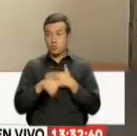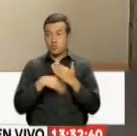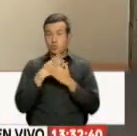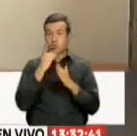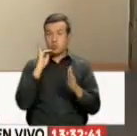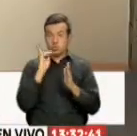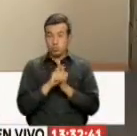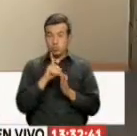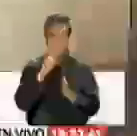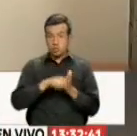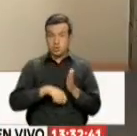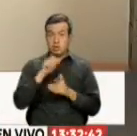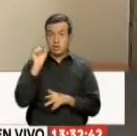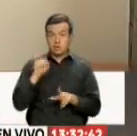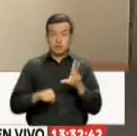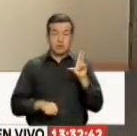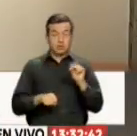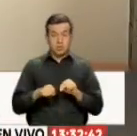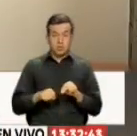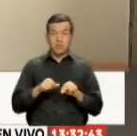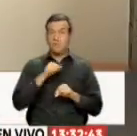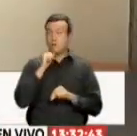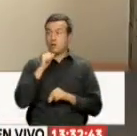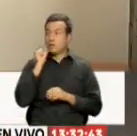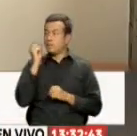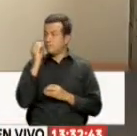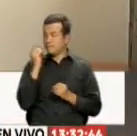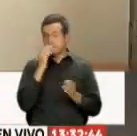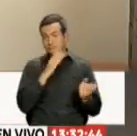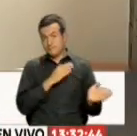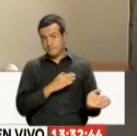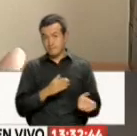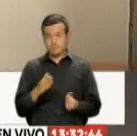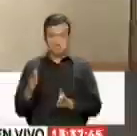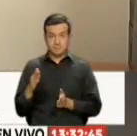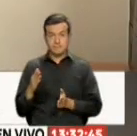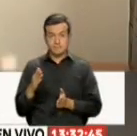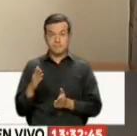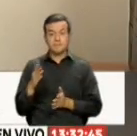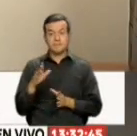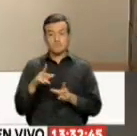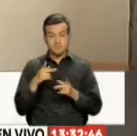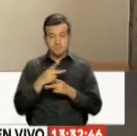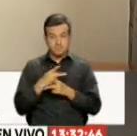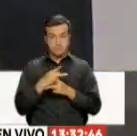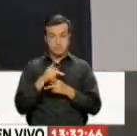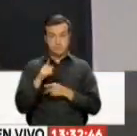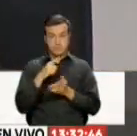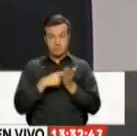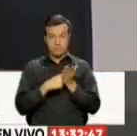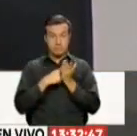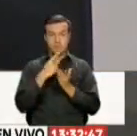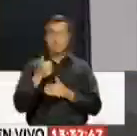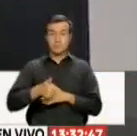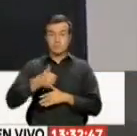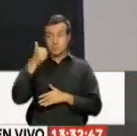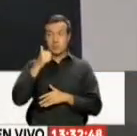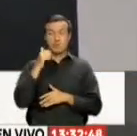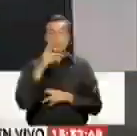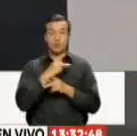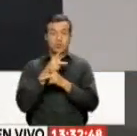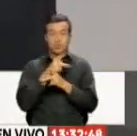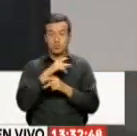Pase o no pase De la comisión técnica Es lo final Es el pleno El resuelve El titular Del